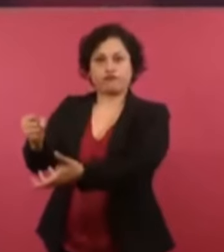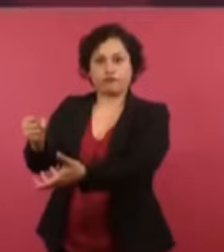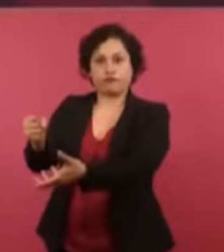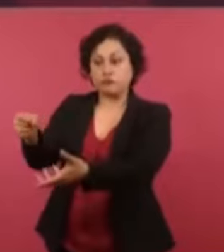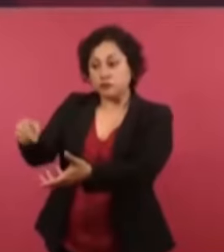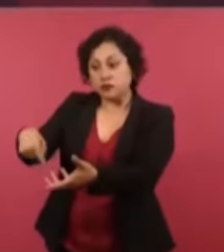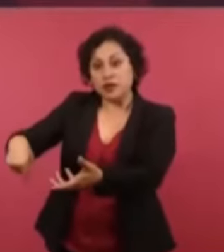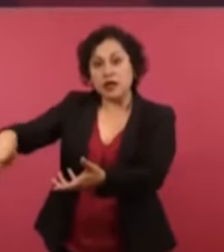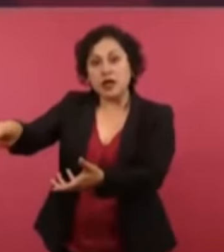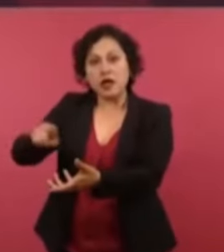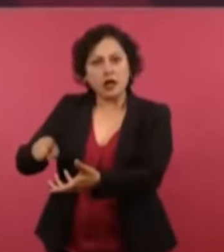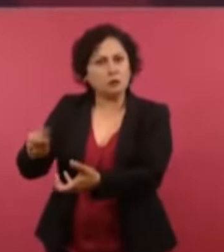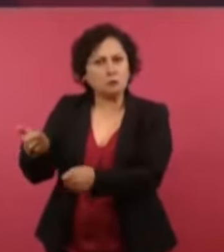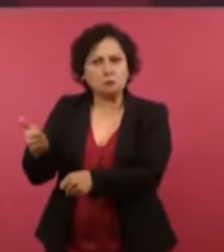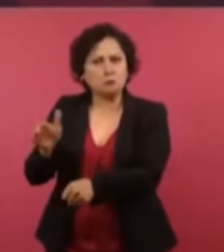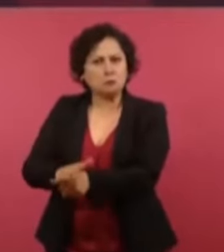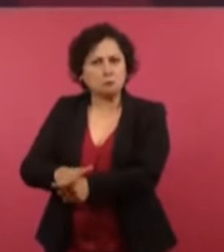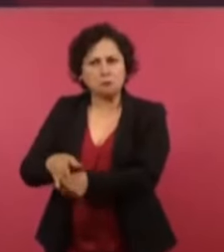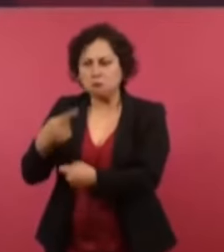ellos lo administran,